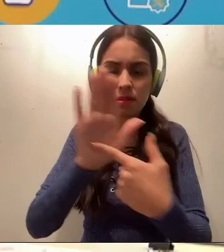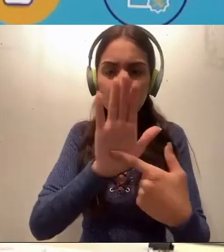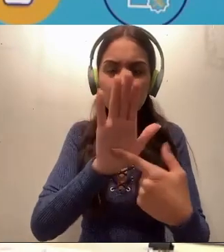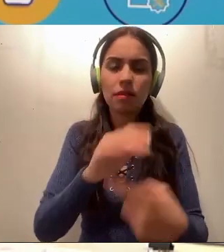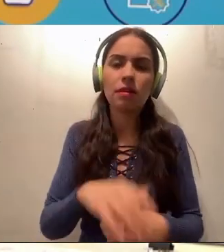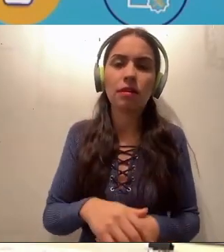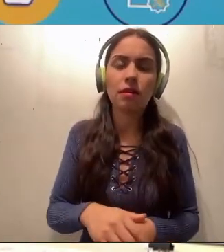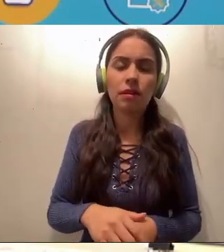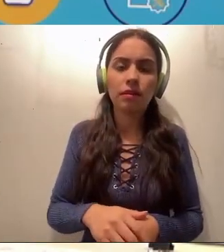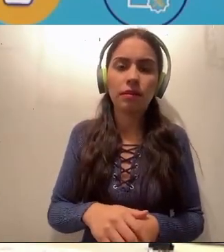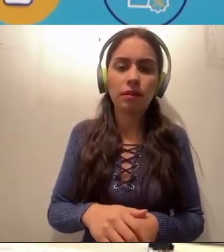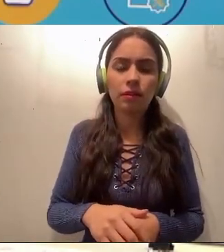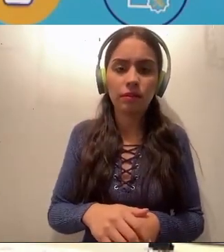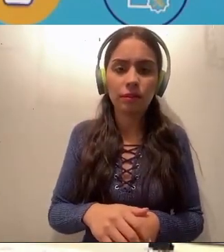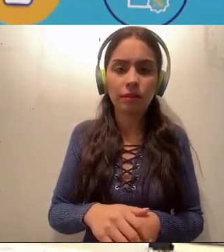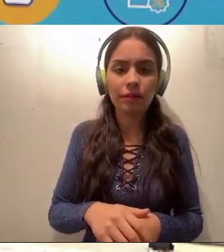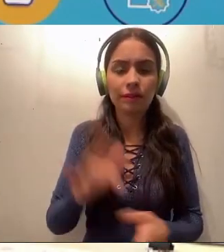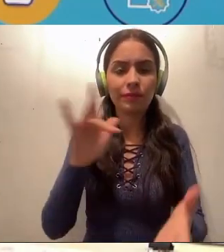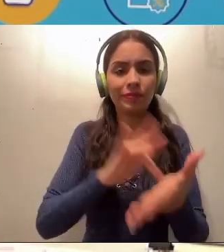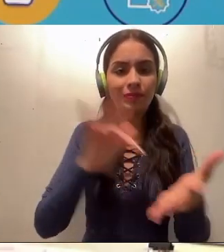señor. Muy bien, muchas gracias, Sergio, por la información.